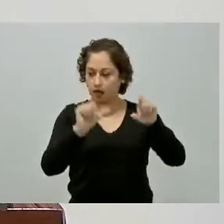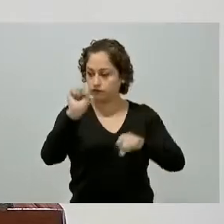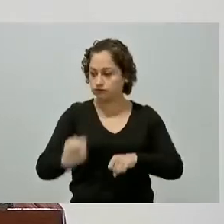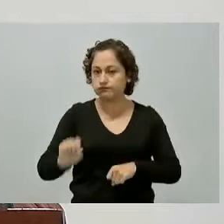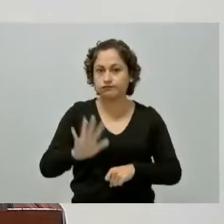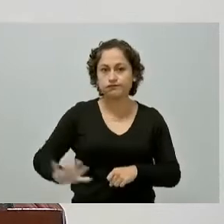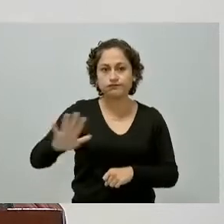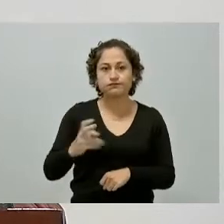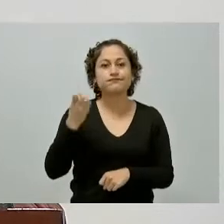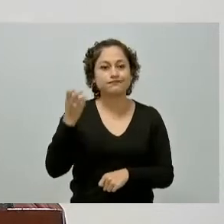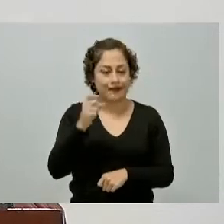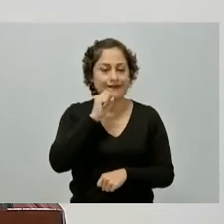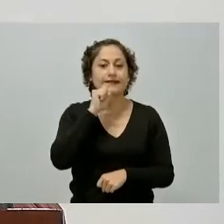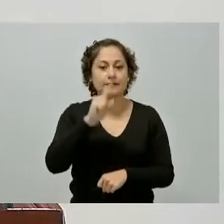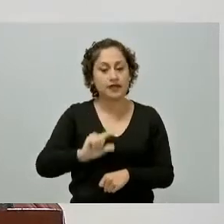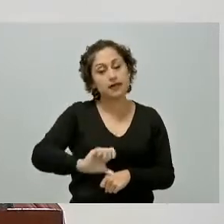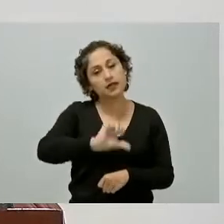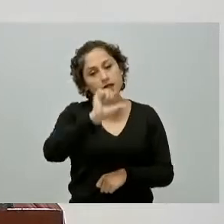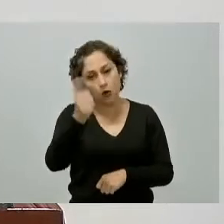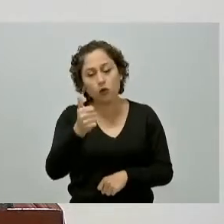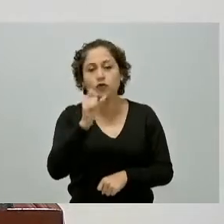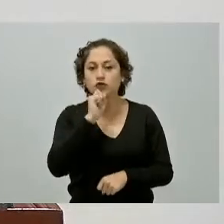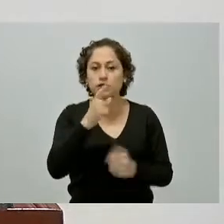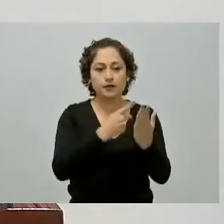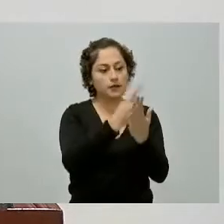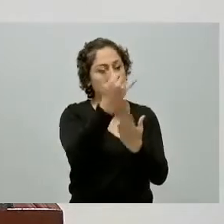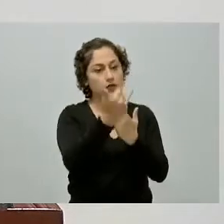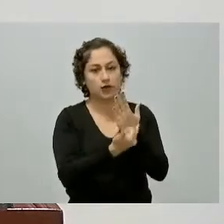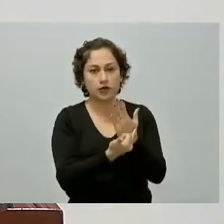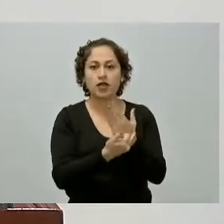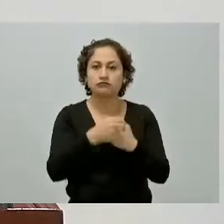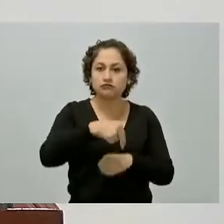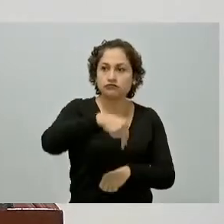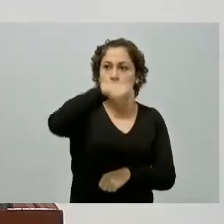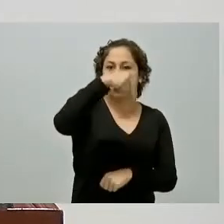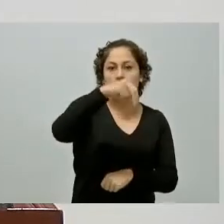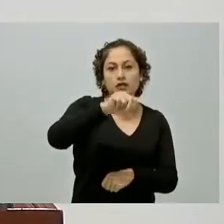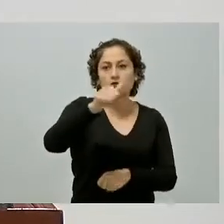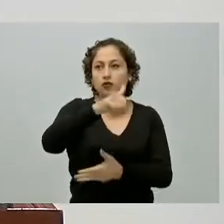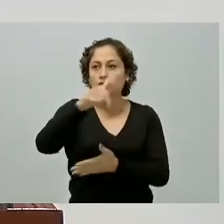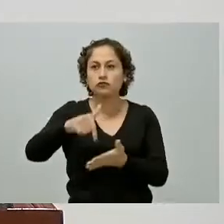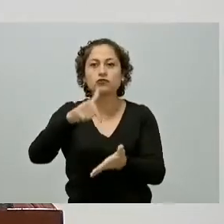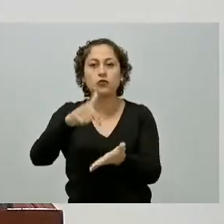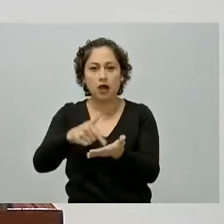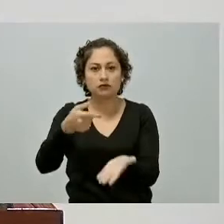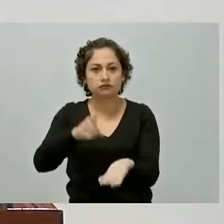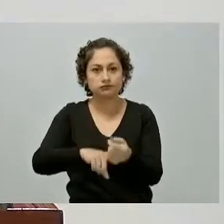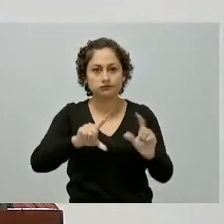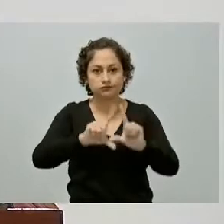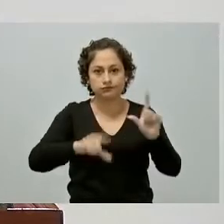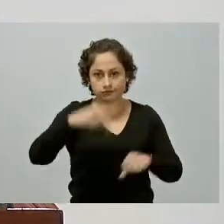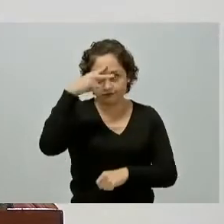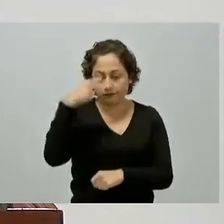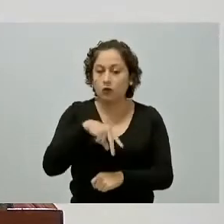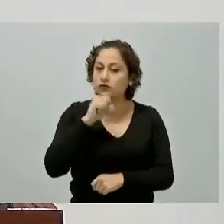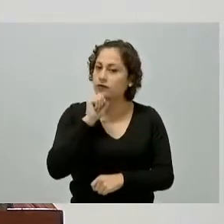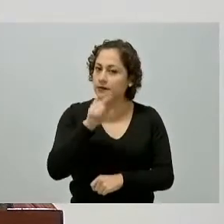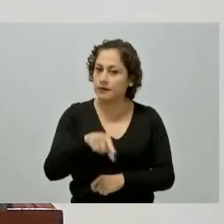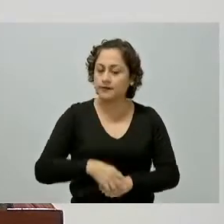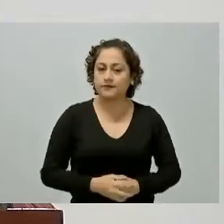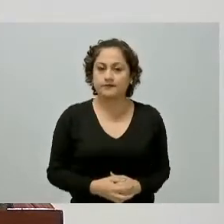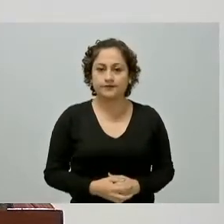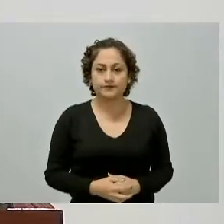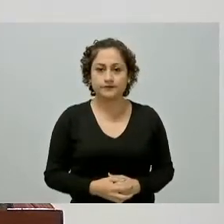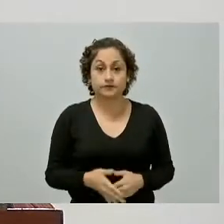y otras más que tienen que ver con otros proyectos en el norte y en otras regiones de México en particular